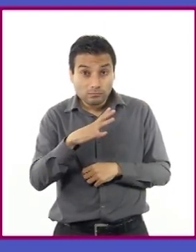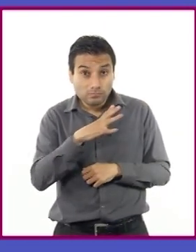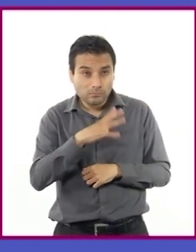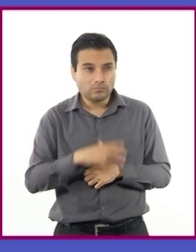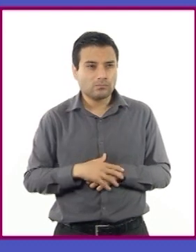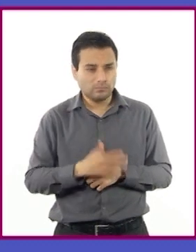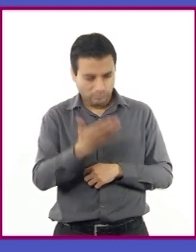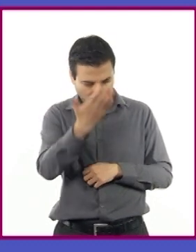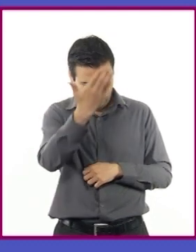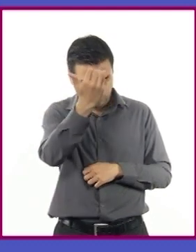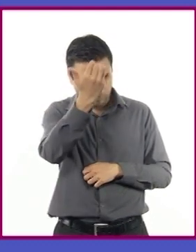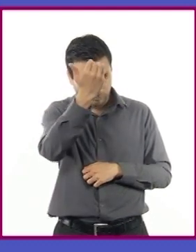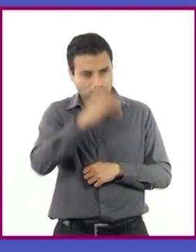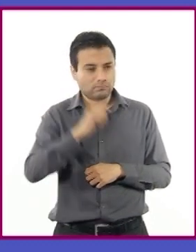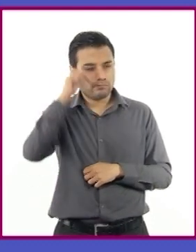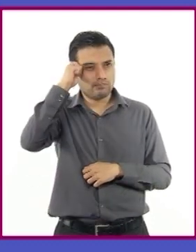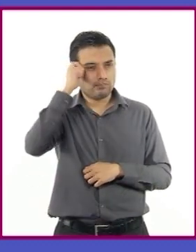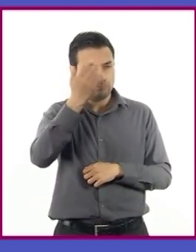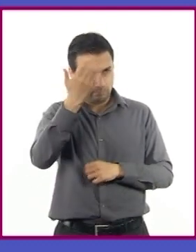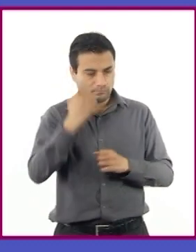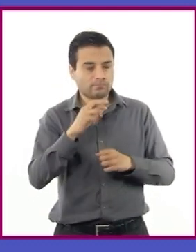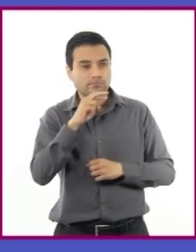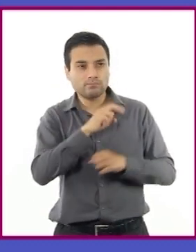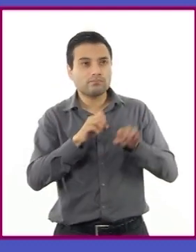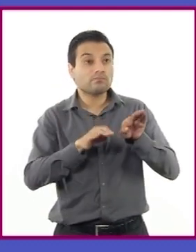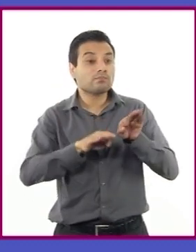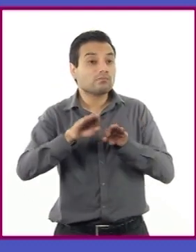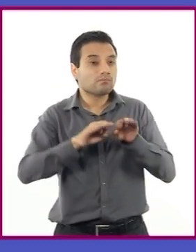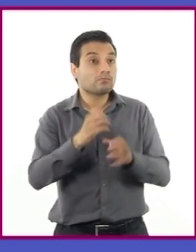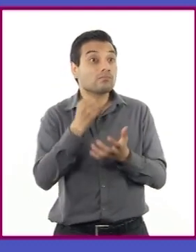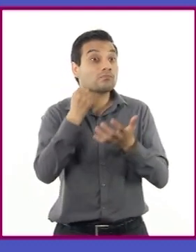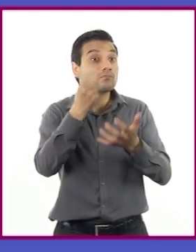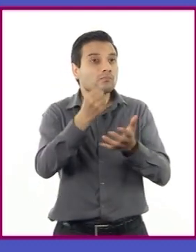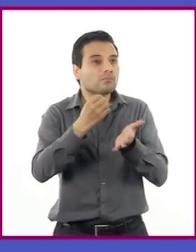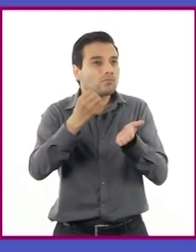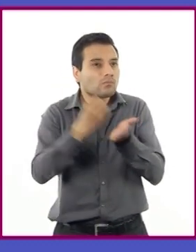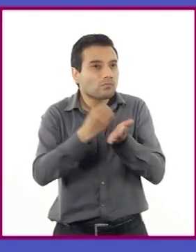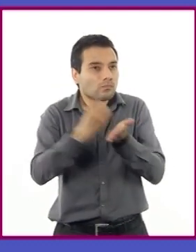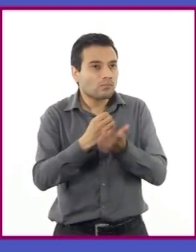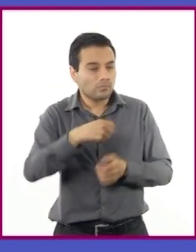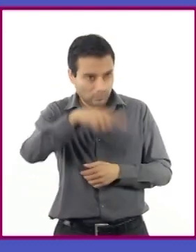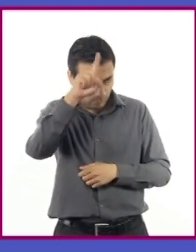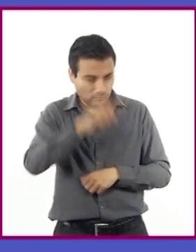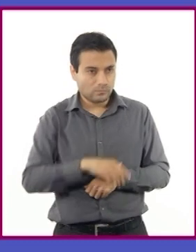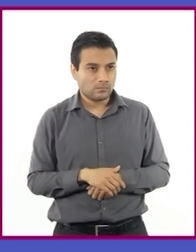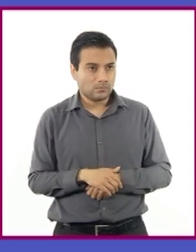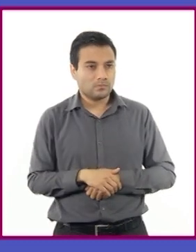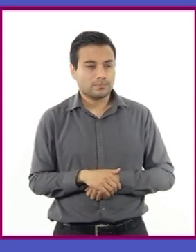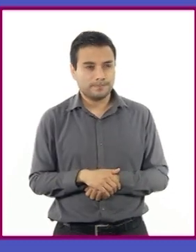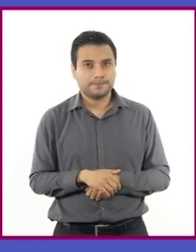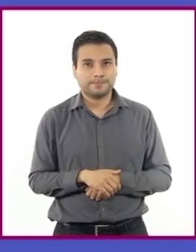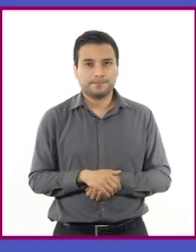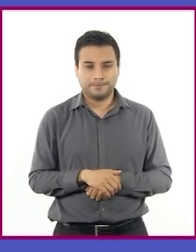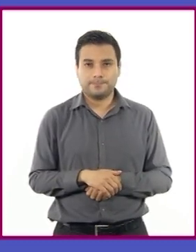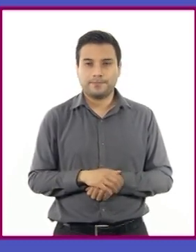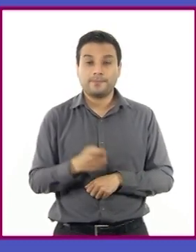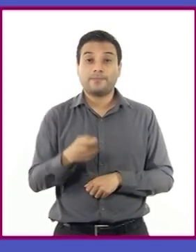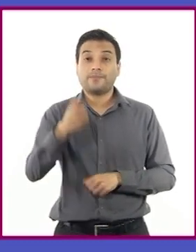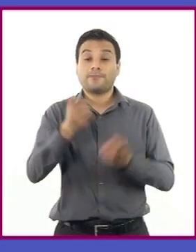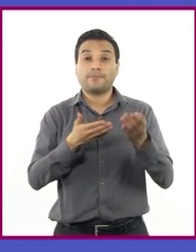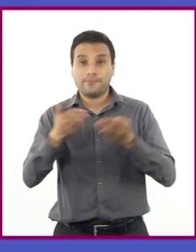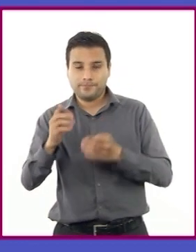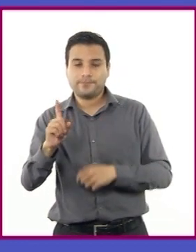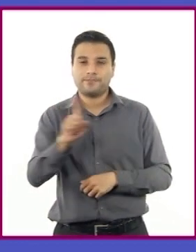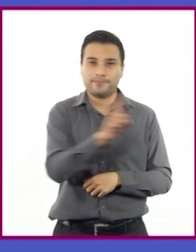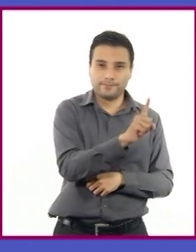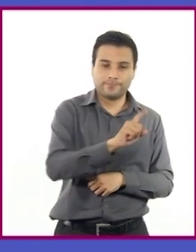Pásalos, que se pongan enseguida a trabajar y dales una bolsa de oro para que compren lo que necesiten. Sale el primer ministro y luego vuelve a entrar.